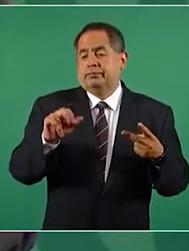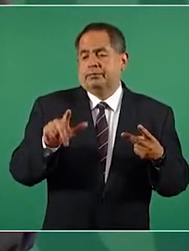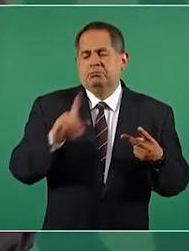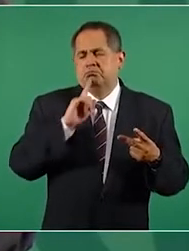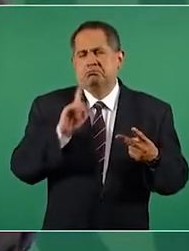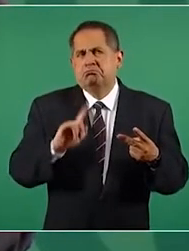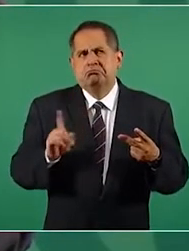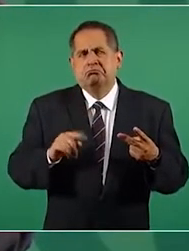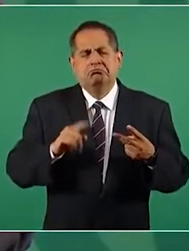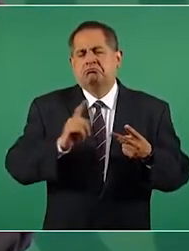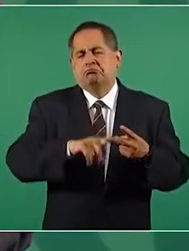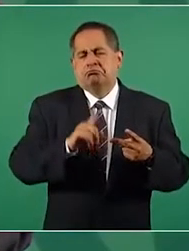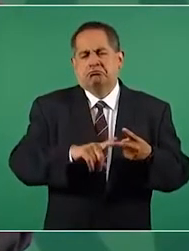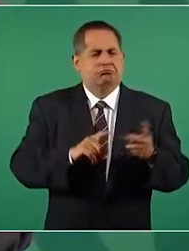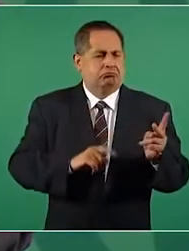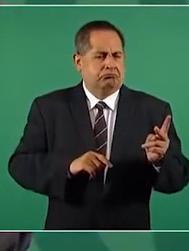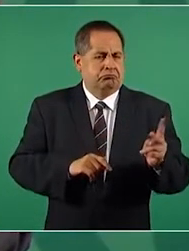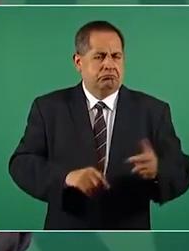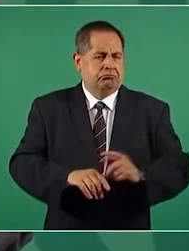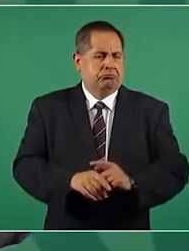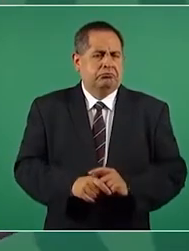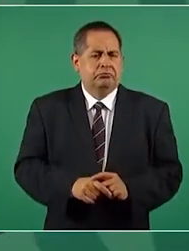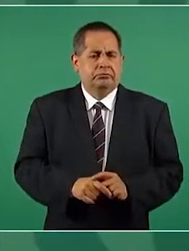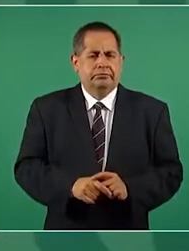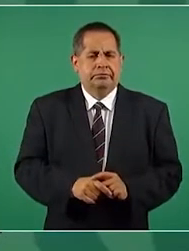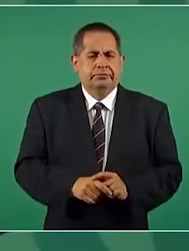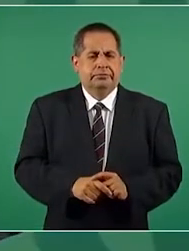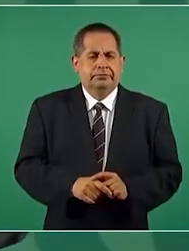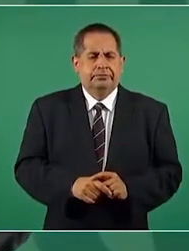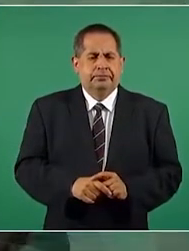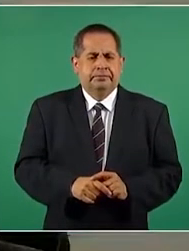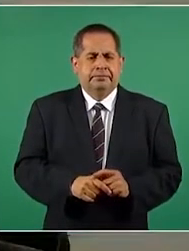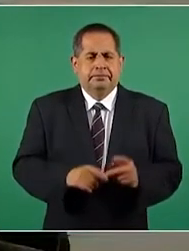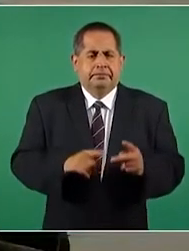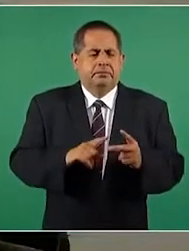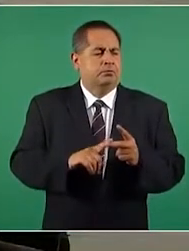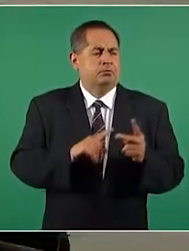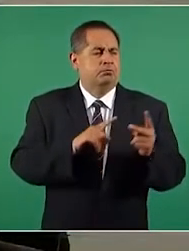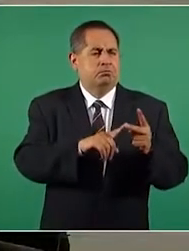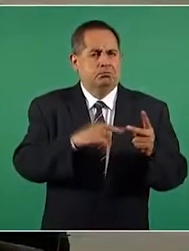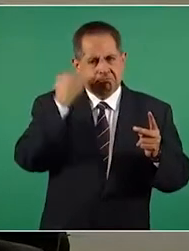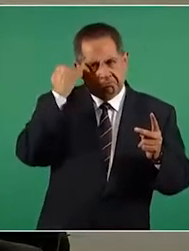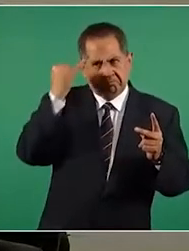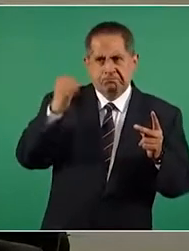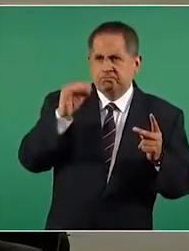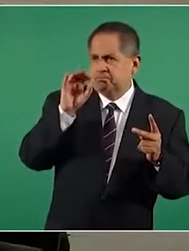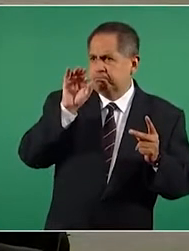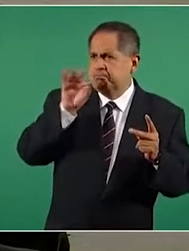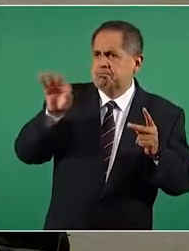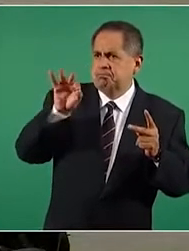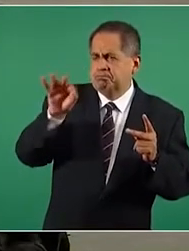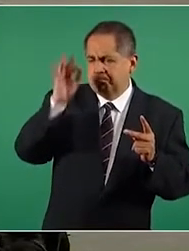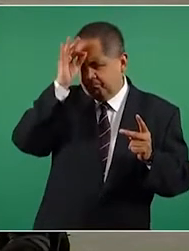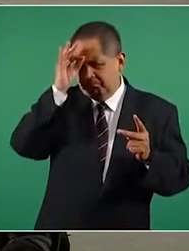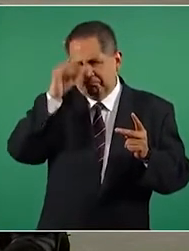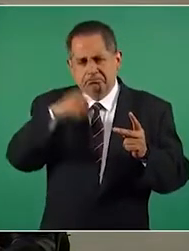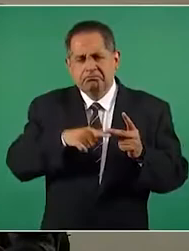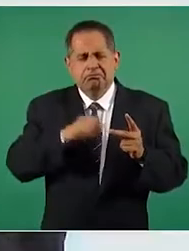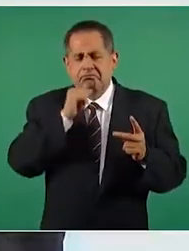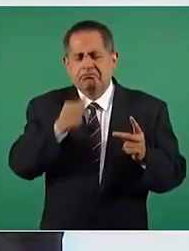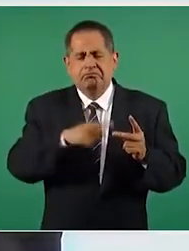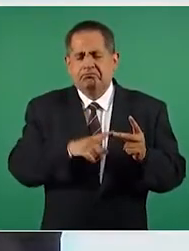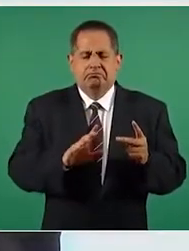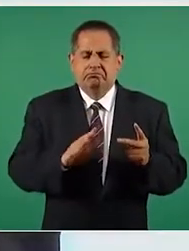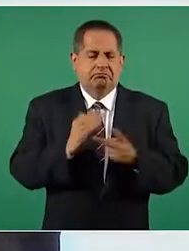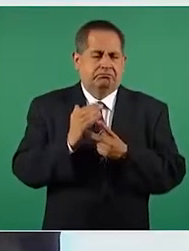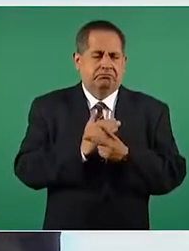no es tanto el asunto ideológico,